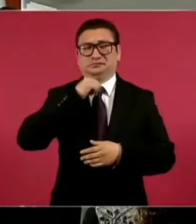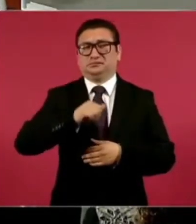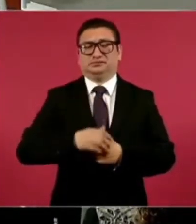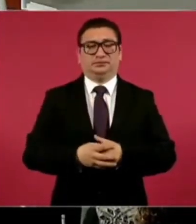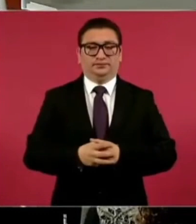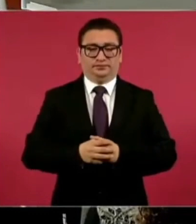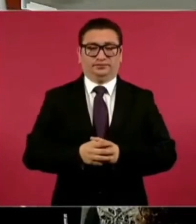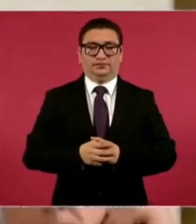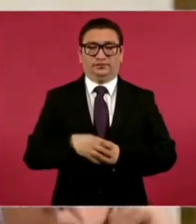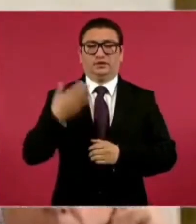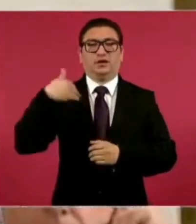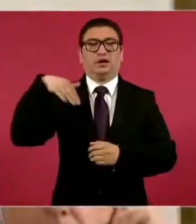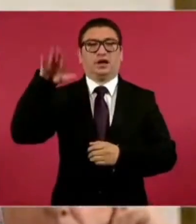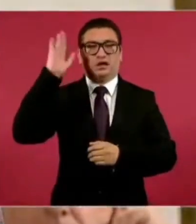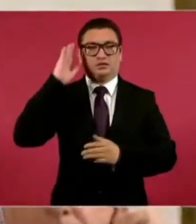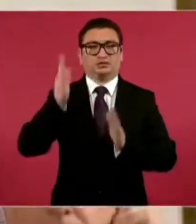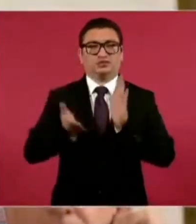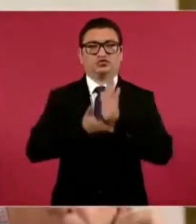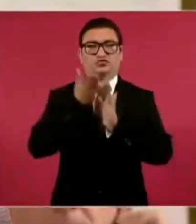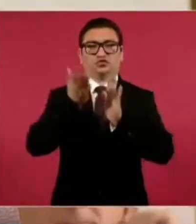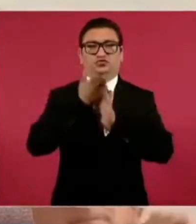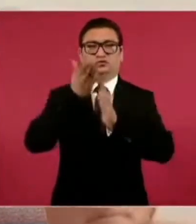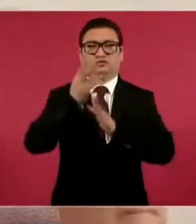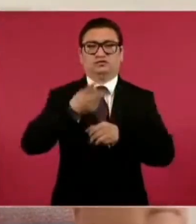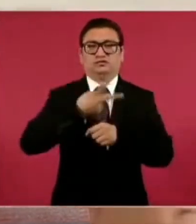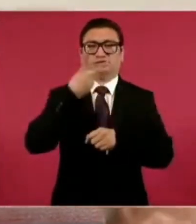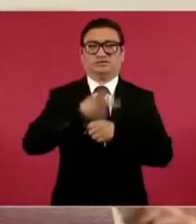Cuando estábamos construyendo el segundo piso,